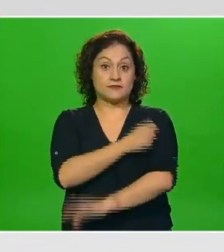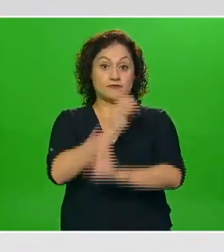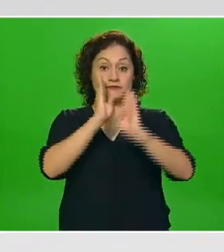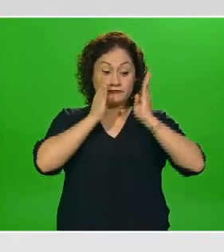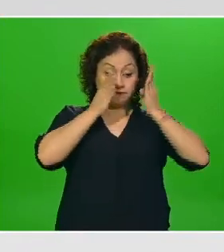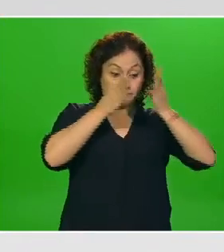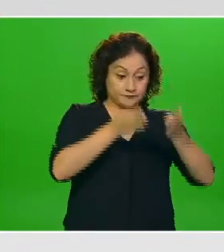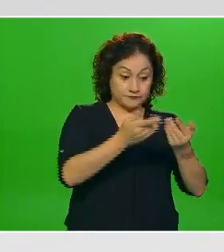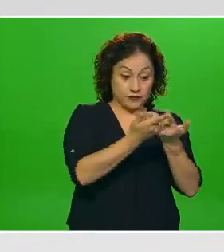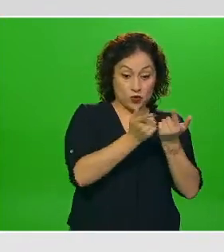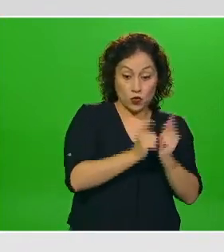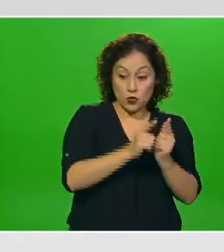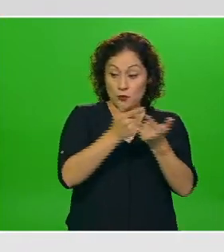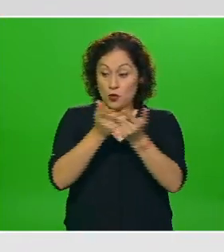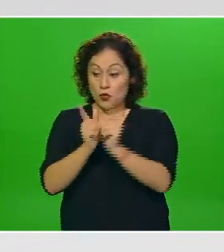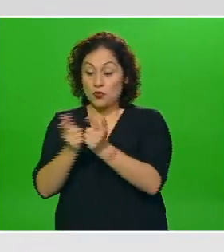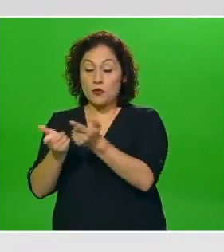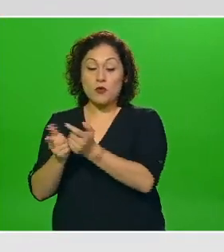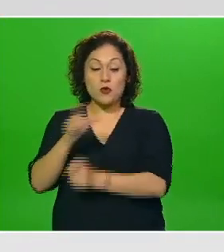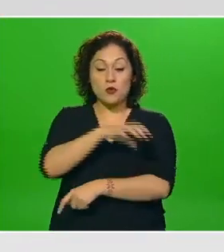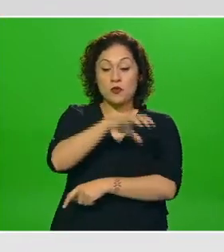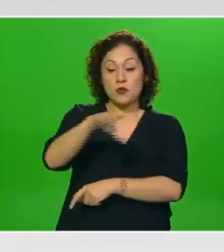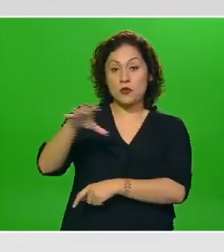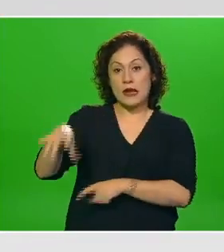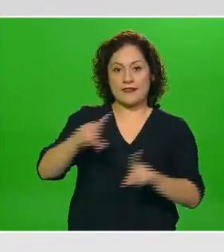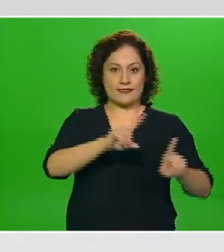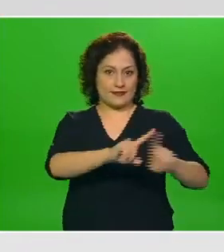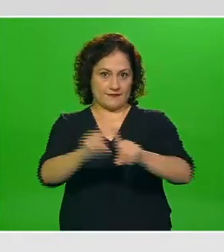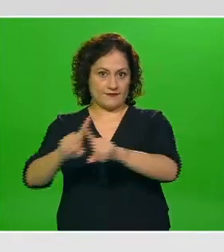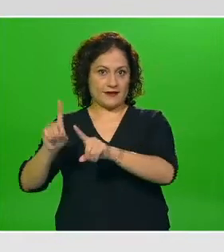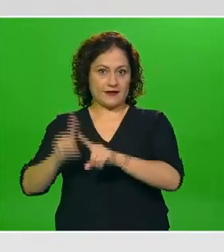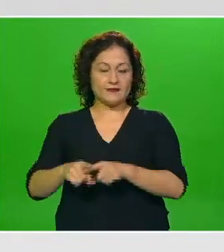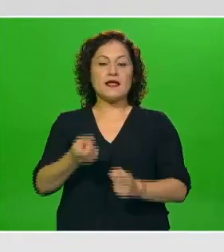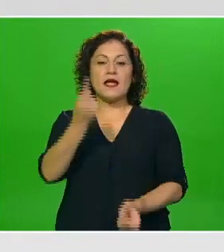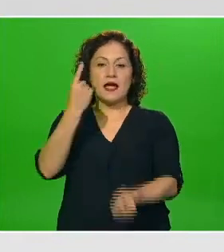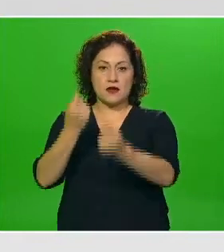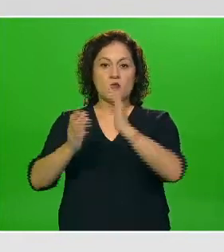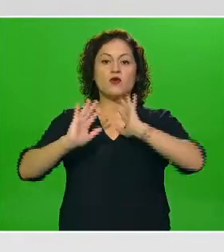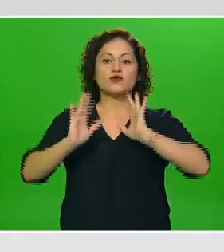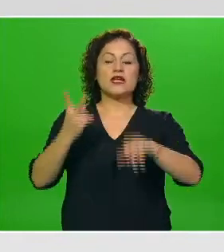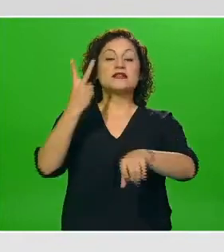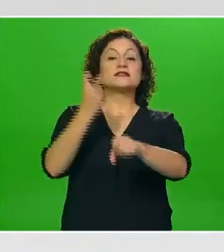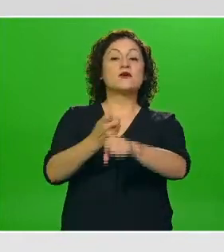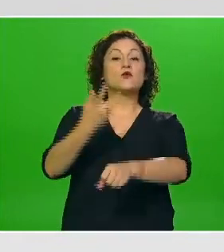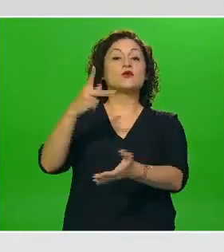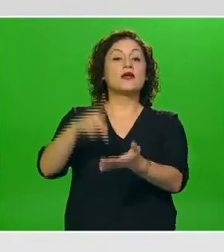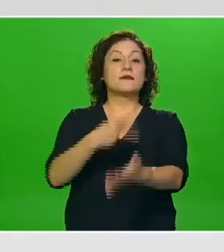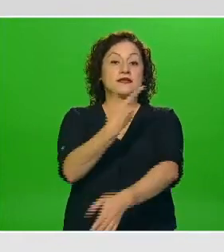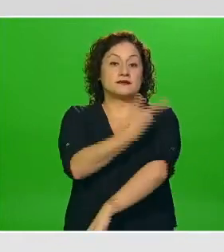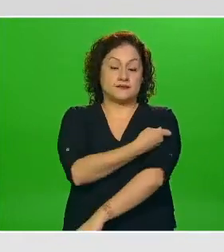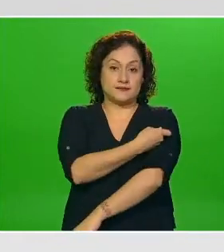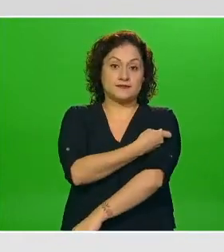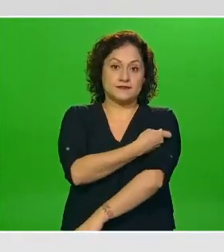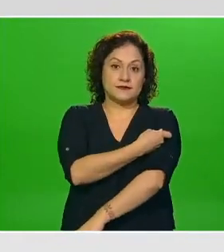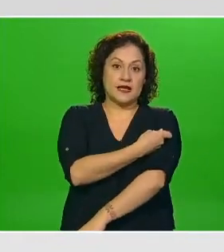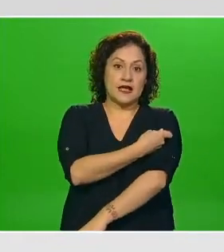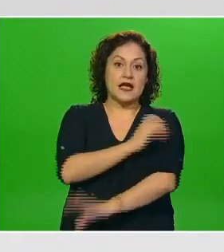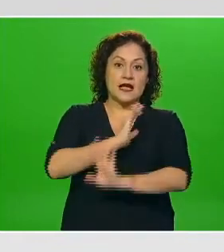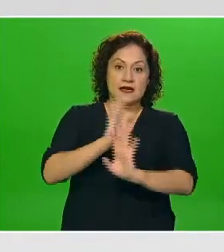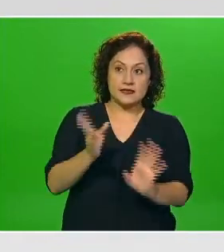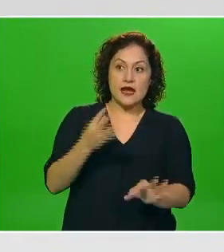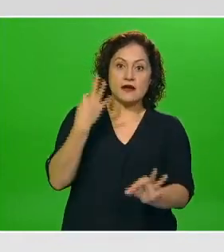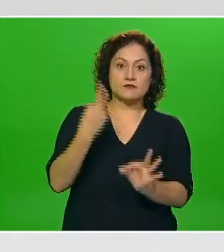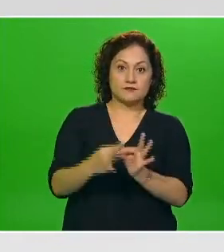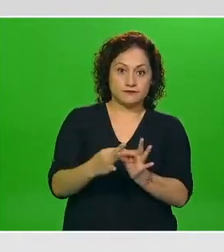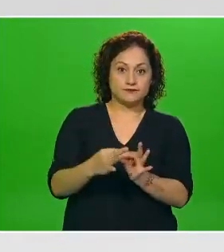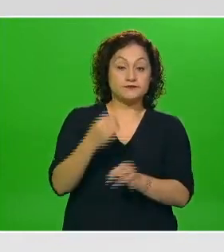personas decíamos que ya tienen su segunda dosis recibida y por lo tanto tienen un esquema completo cuando lo vemos ahora el número